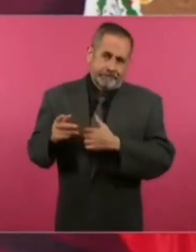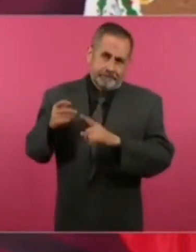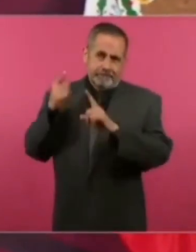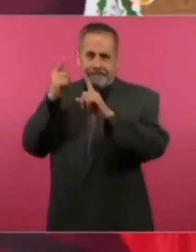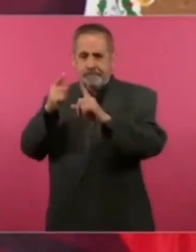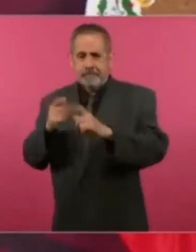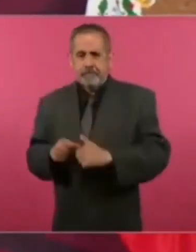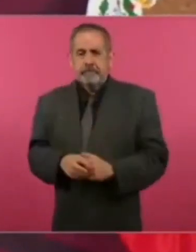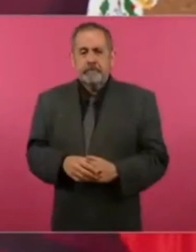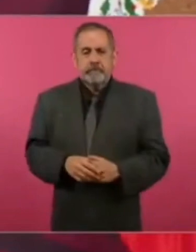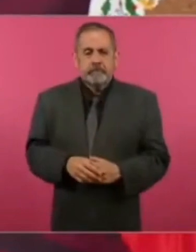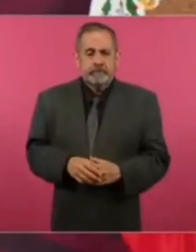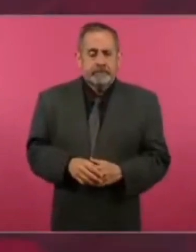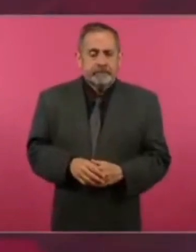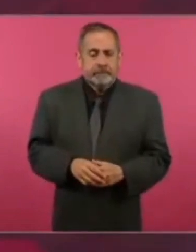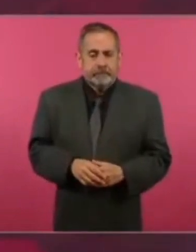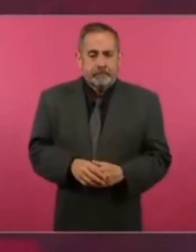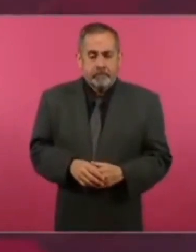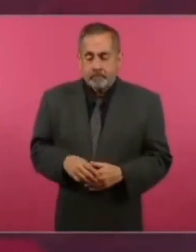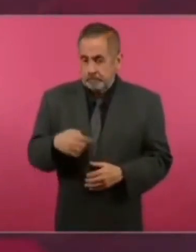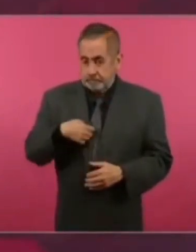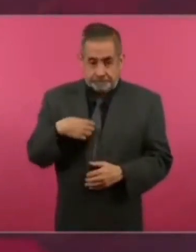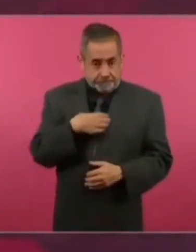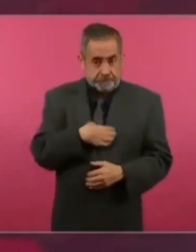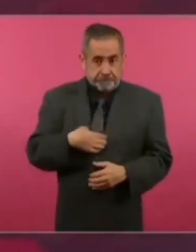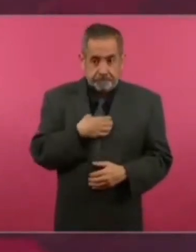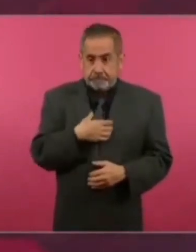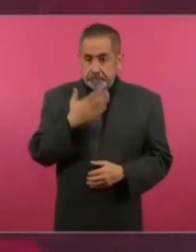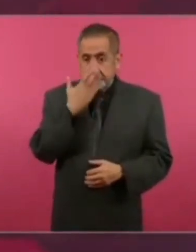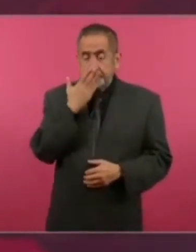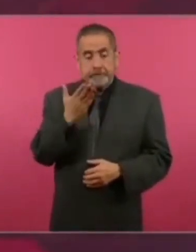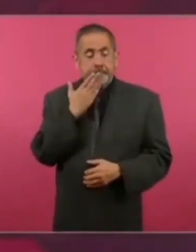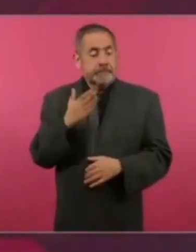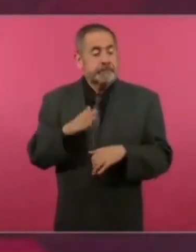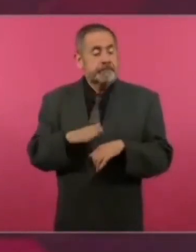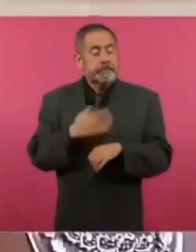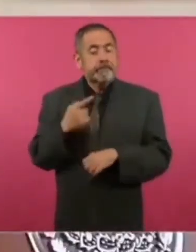Yo celebro porque en nuestro movimiento